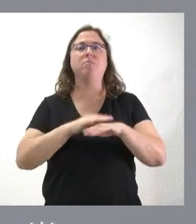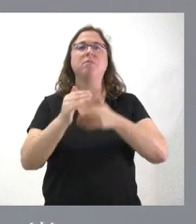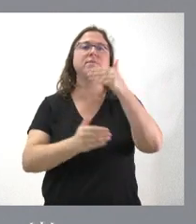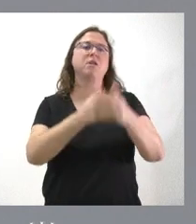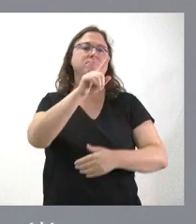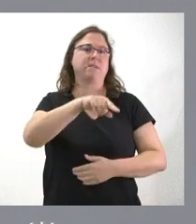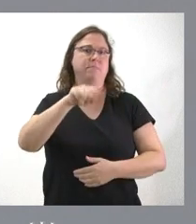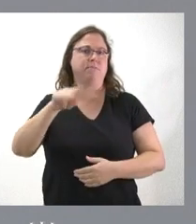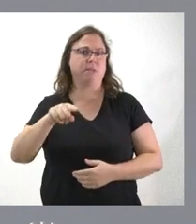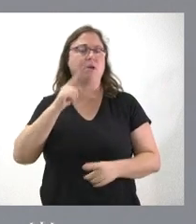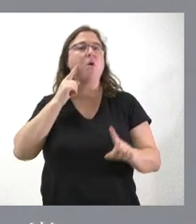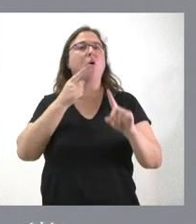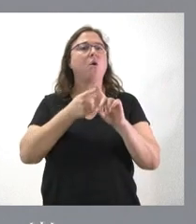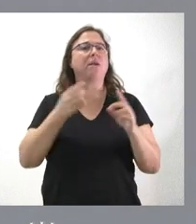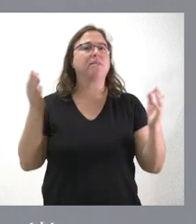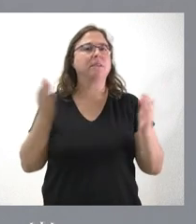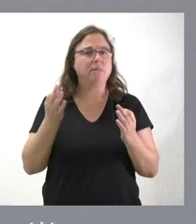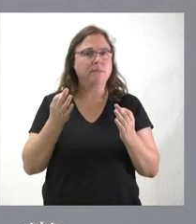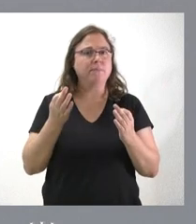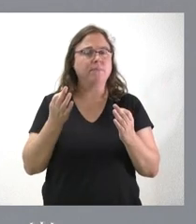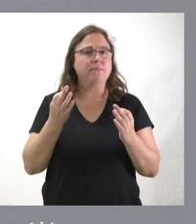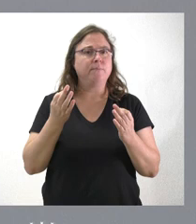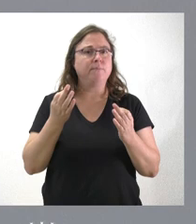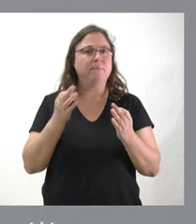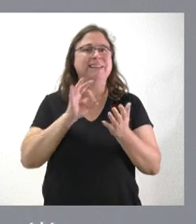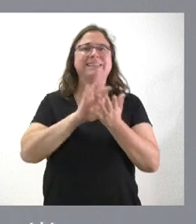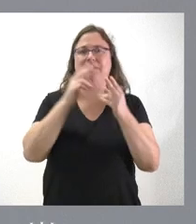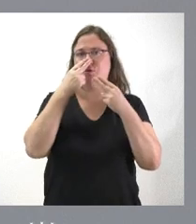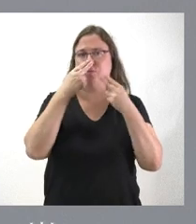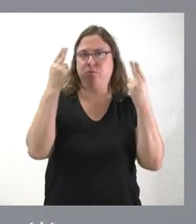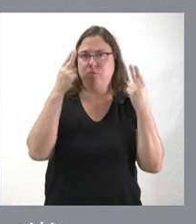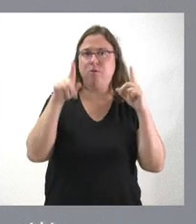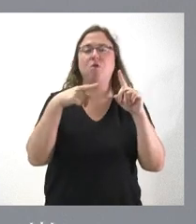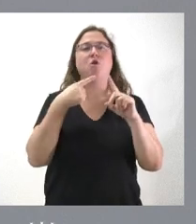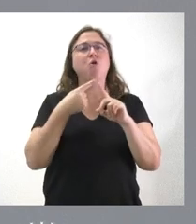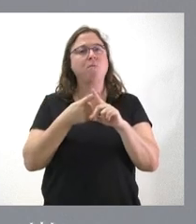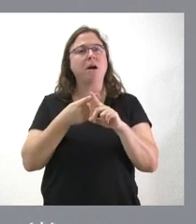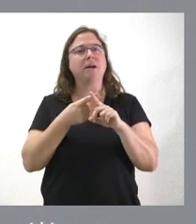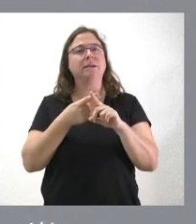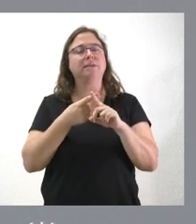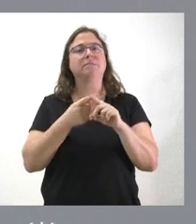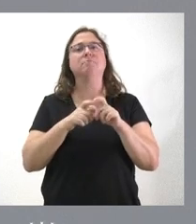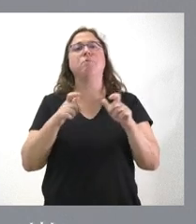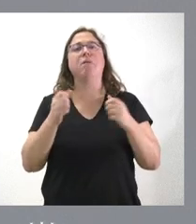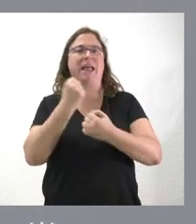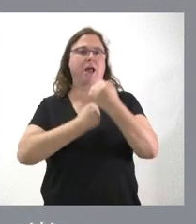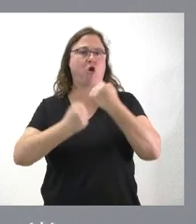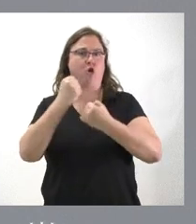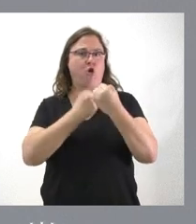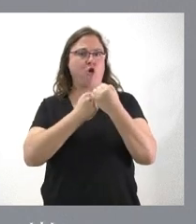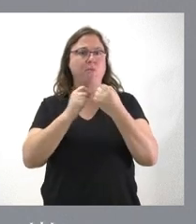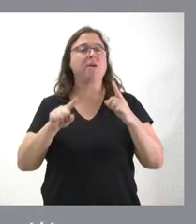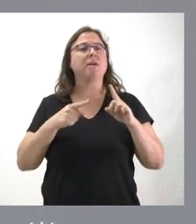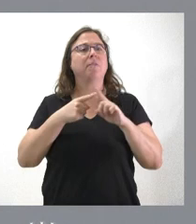meses con el objeto de seguir reforzando los servicios públicos, con el objeto de seguir reforzando el crecimiento económico y seguir